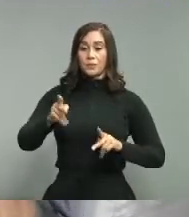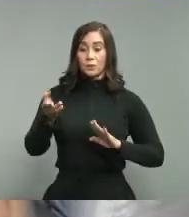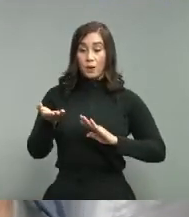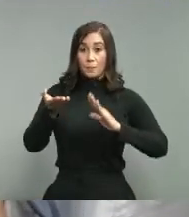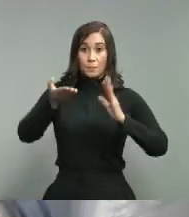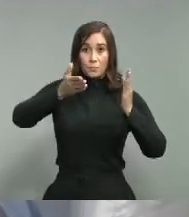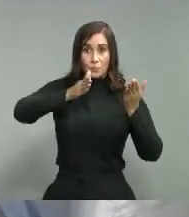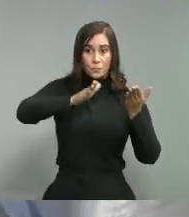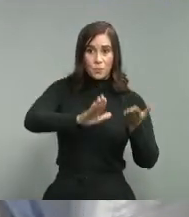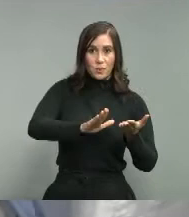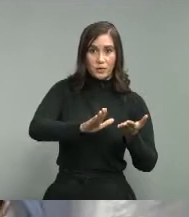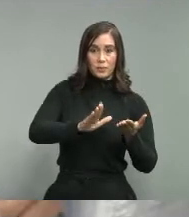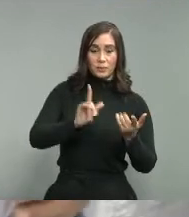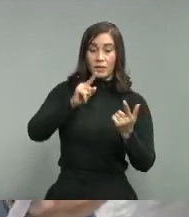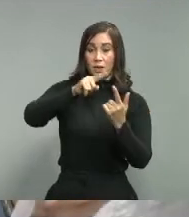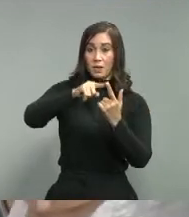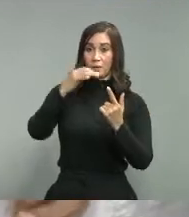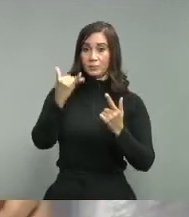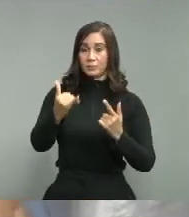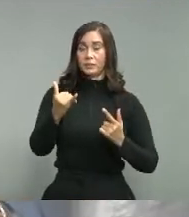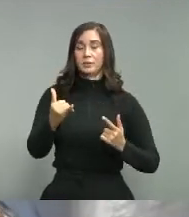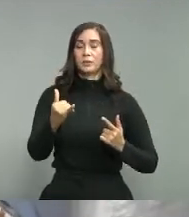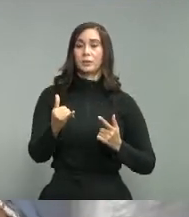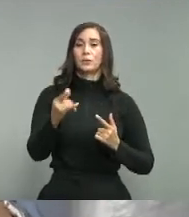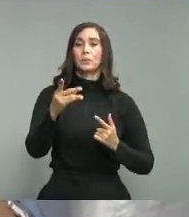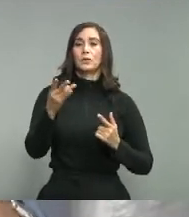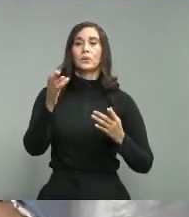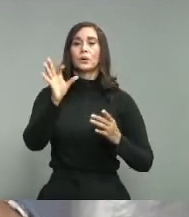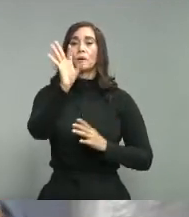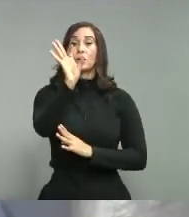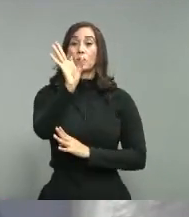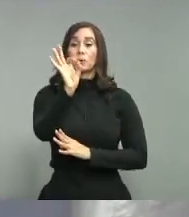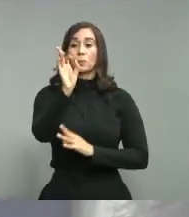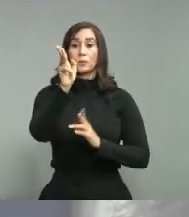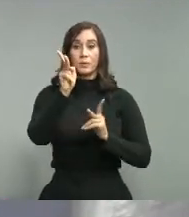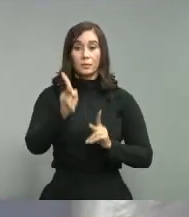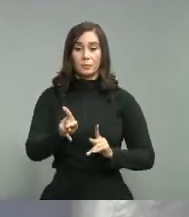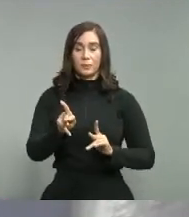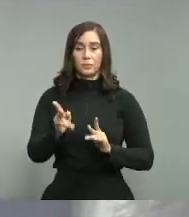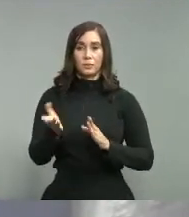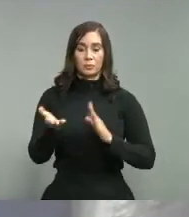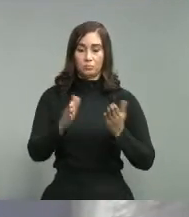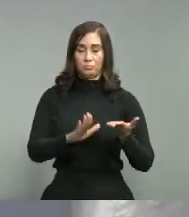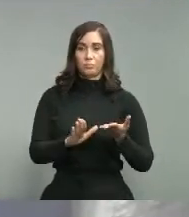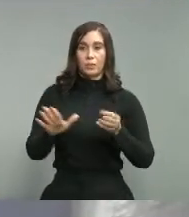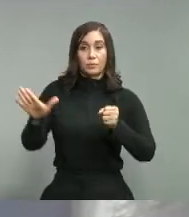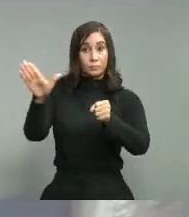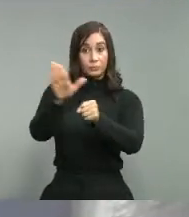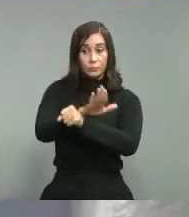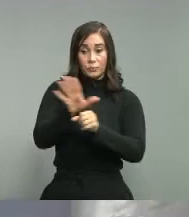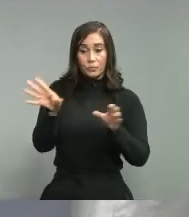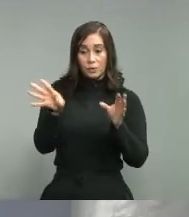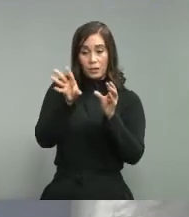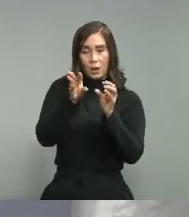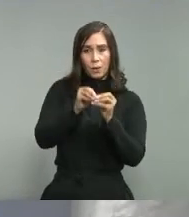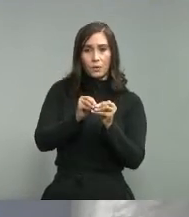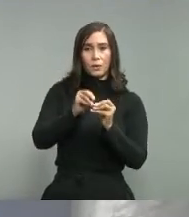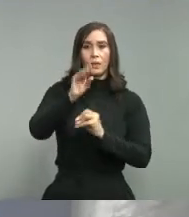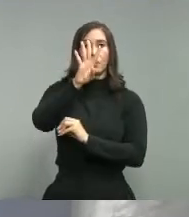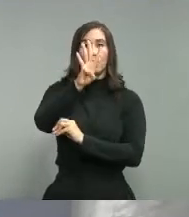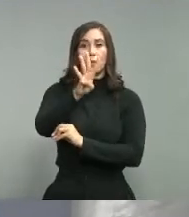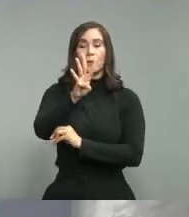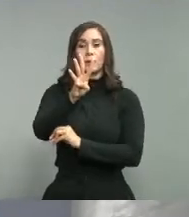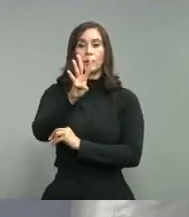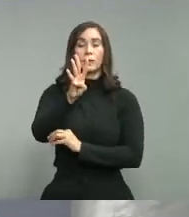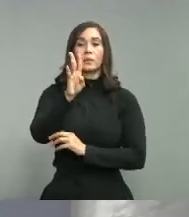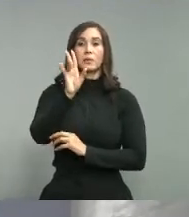de hoy es de 9 con un total de 48 de